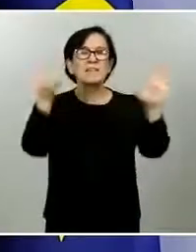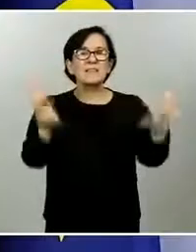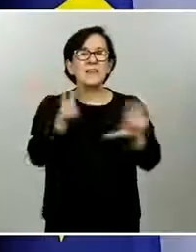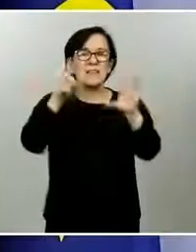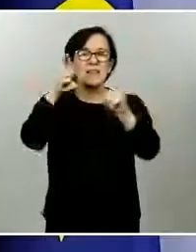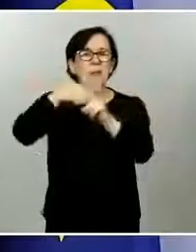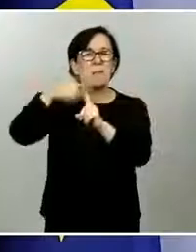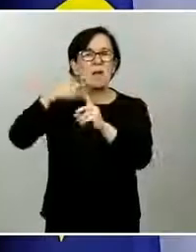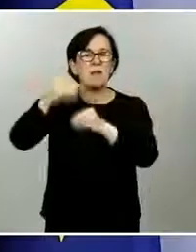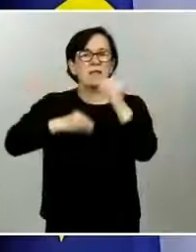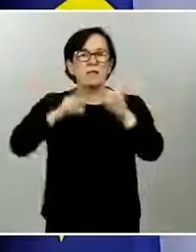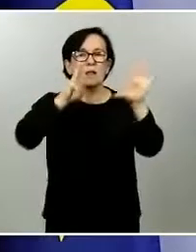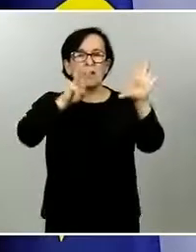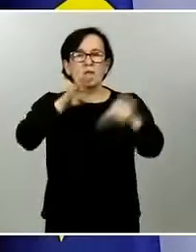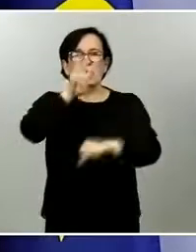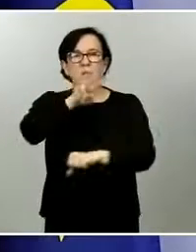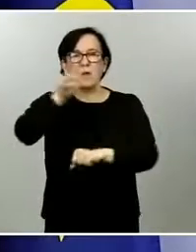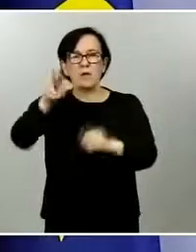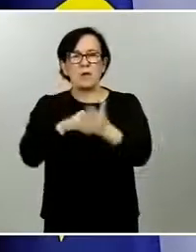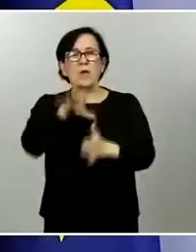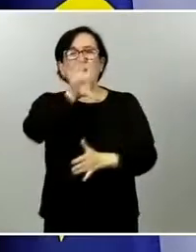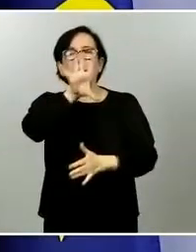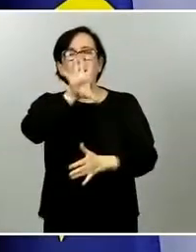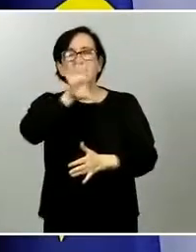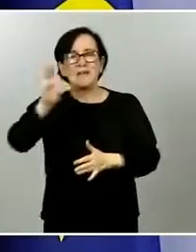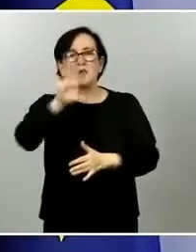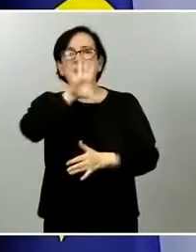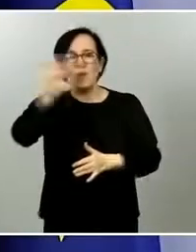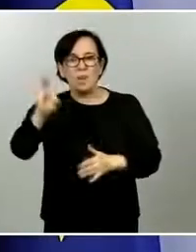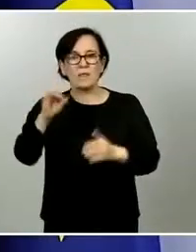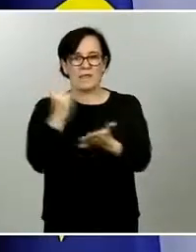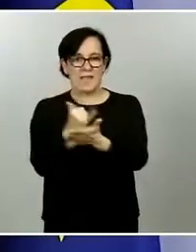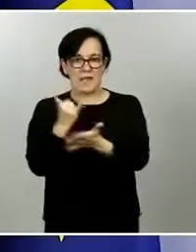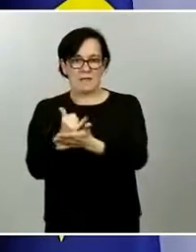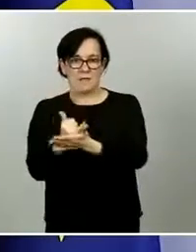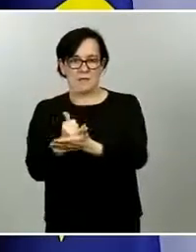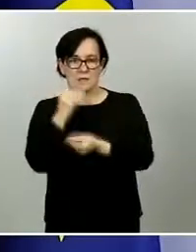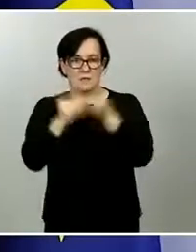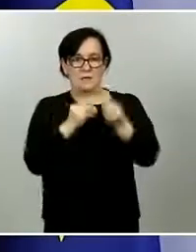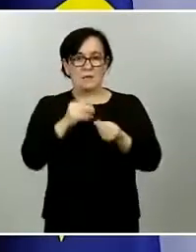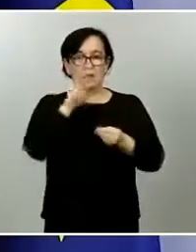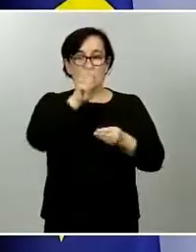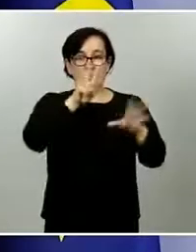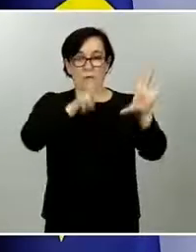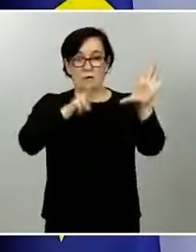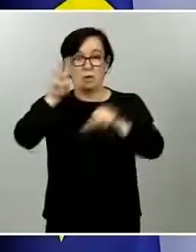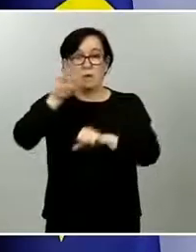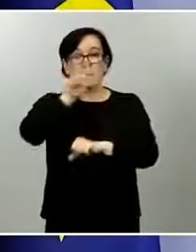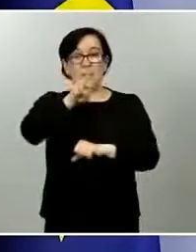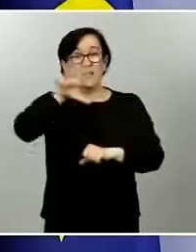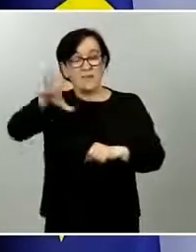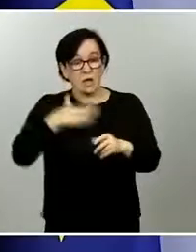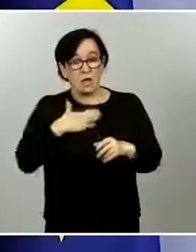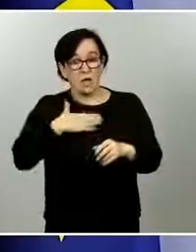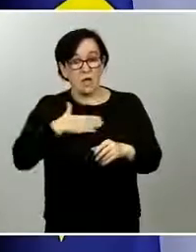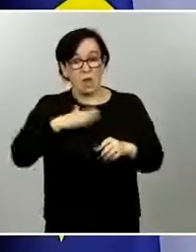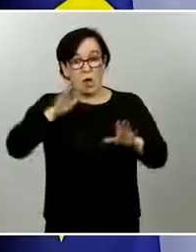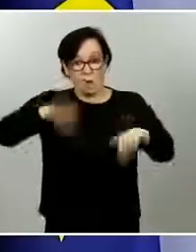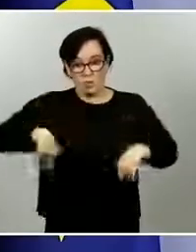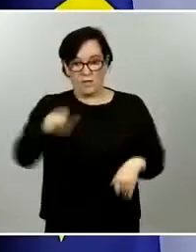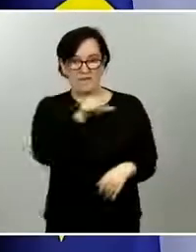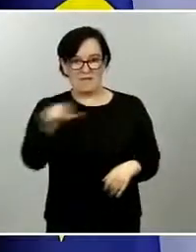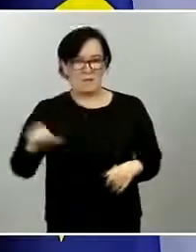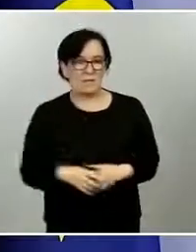anticuerpos también el conjunto de test que ha repartido el Ministerio de Sanidad el gobierno de España las comunidades autónomas hasta el 7 de mayo se han realizado